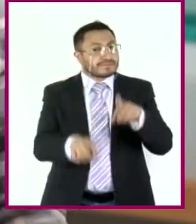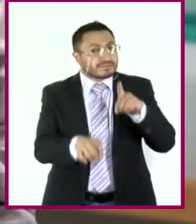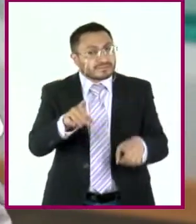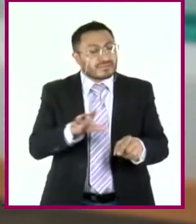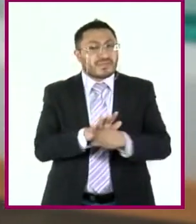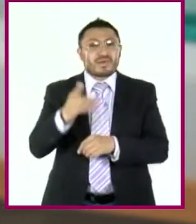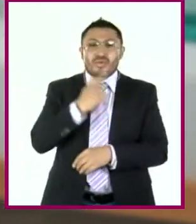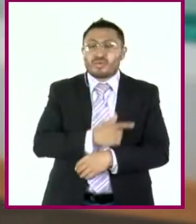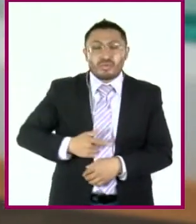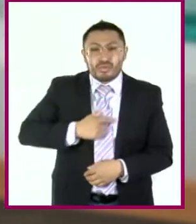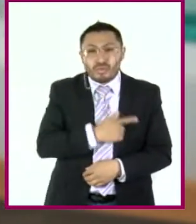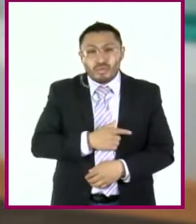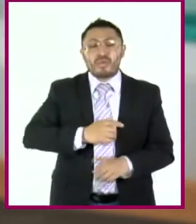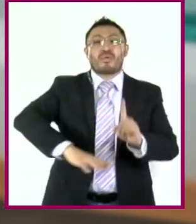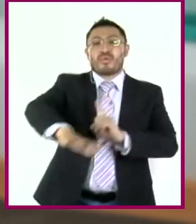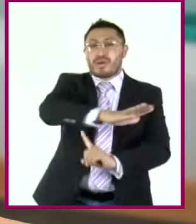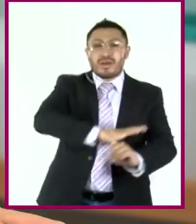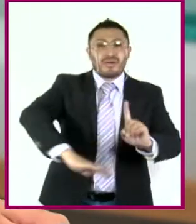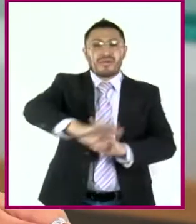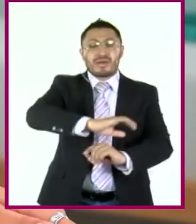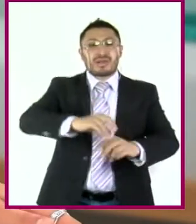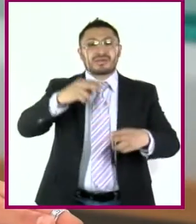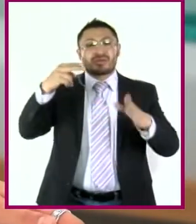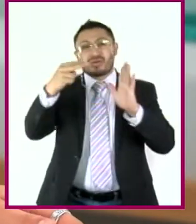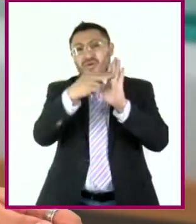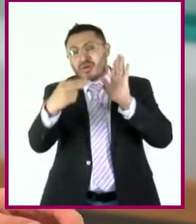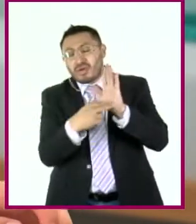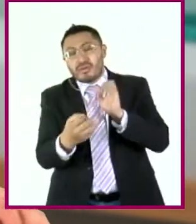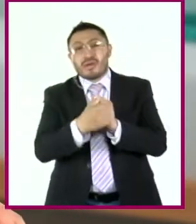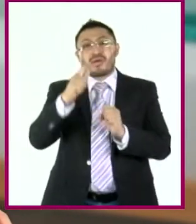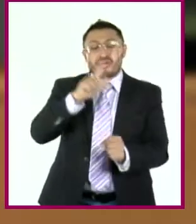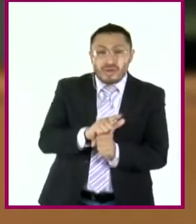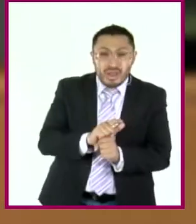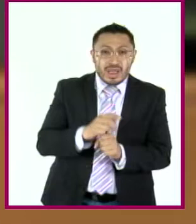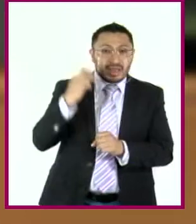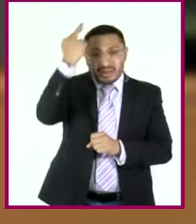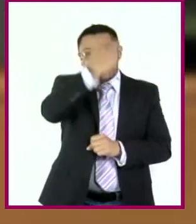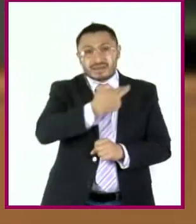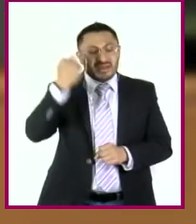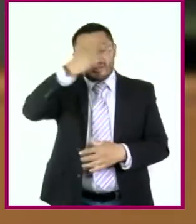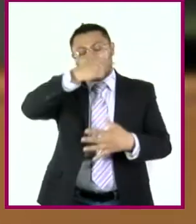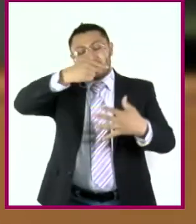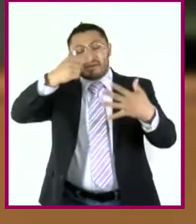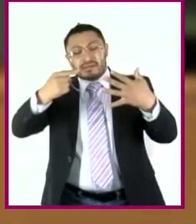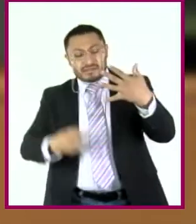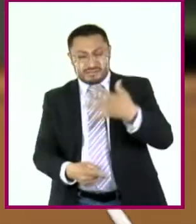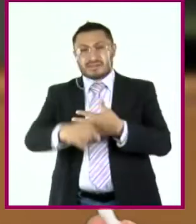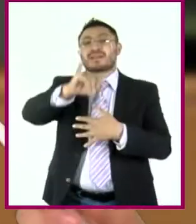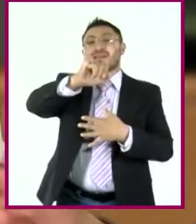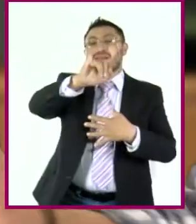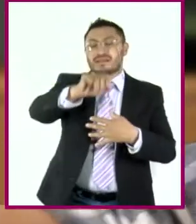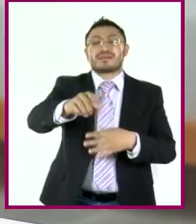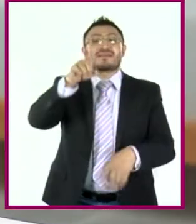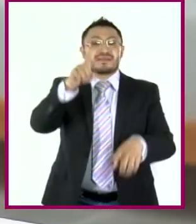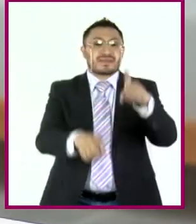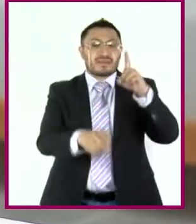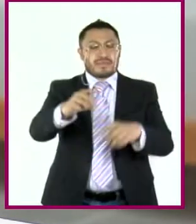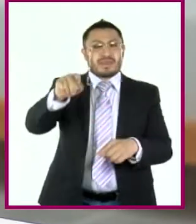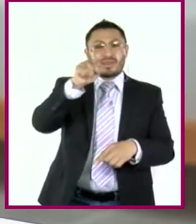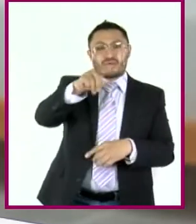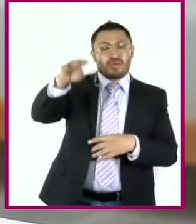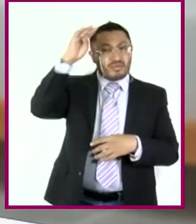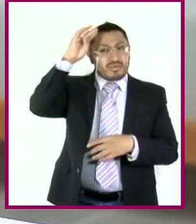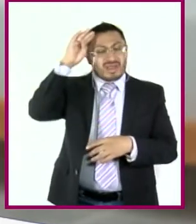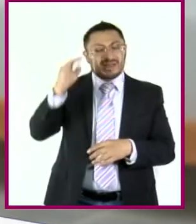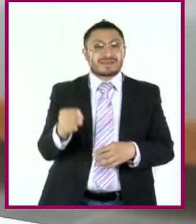gusta, de las circunstancias, de las normas sociales, de evaluar las opciones. Y sí, también depende de pensar un poco si